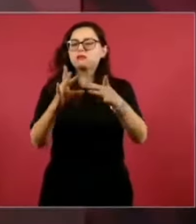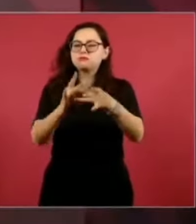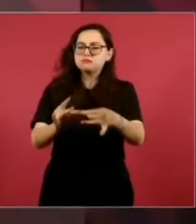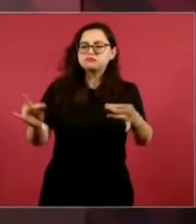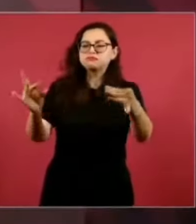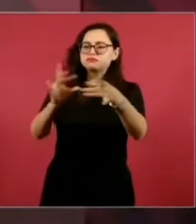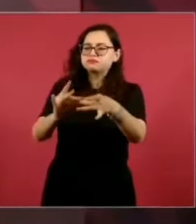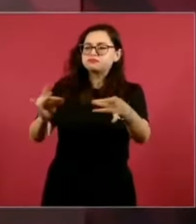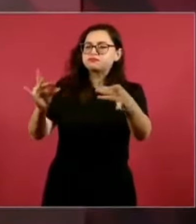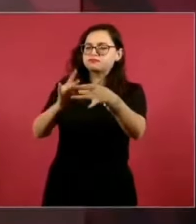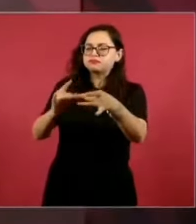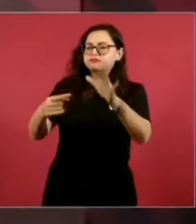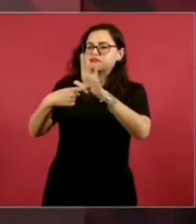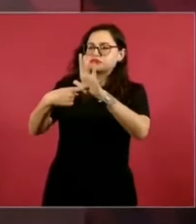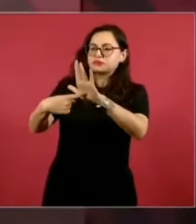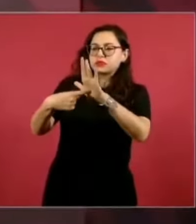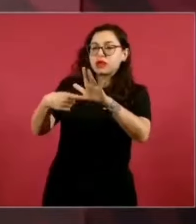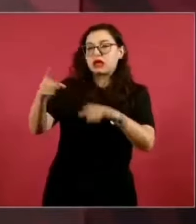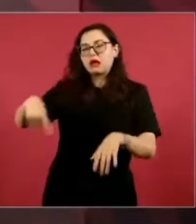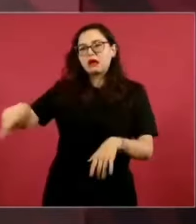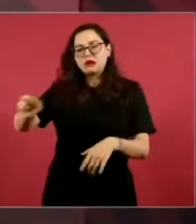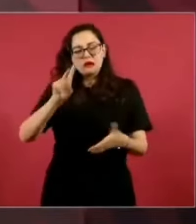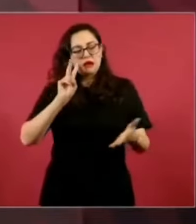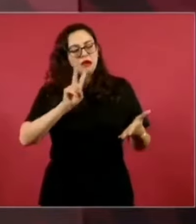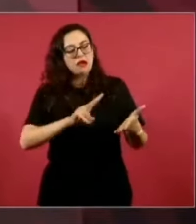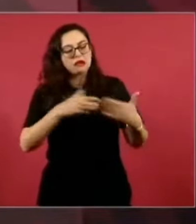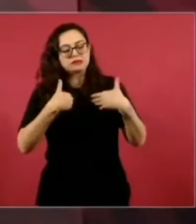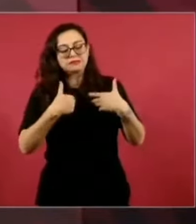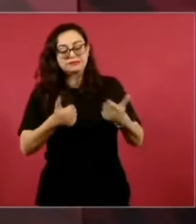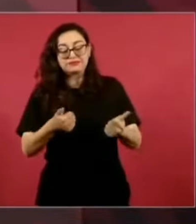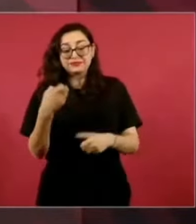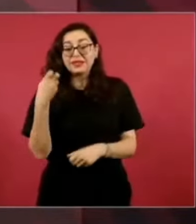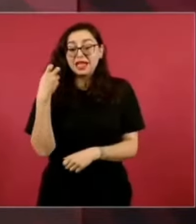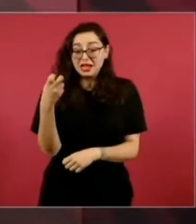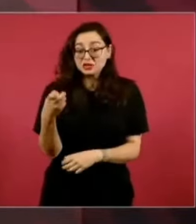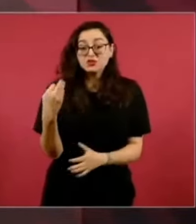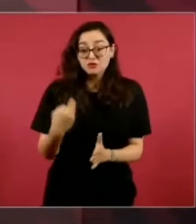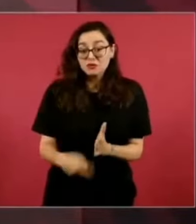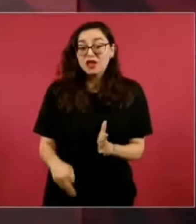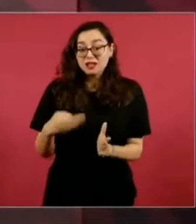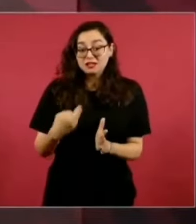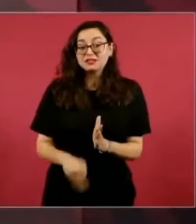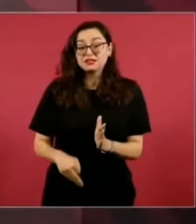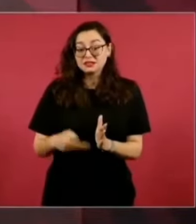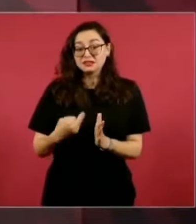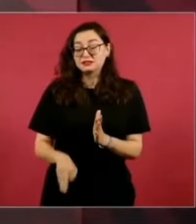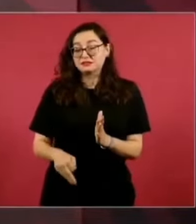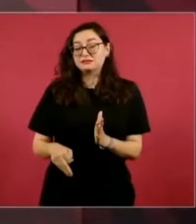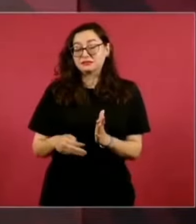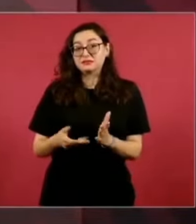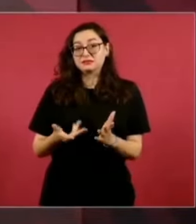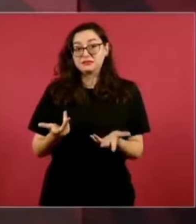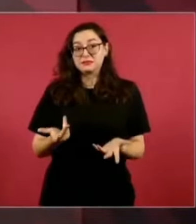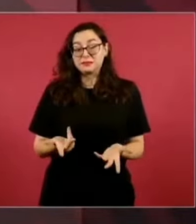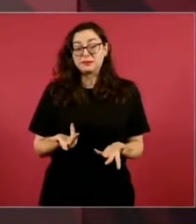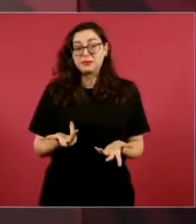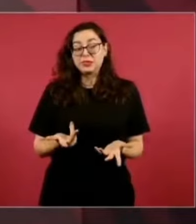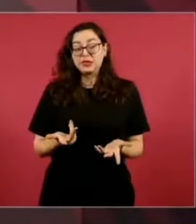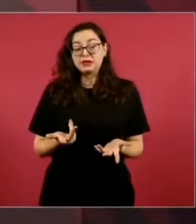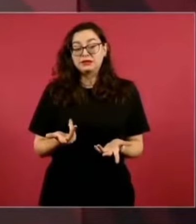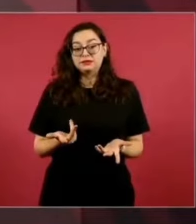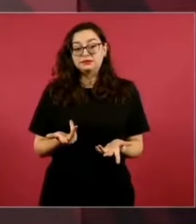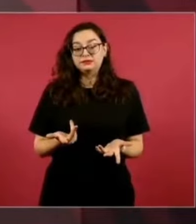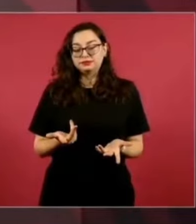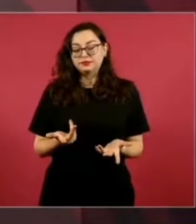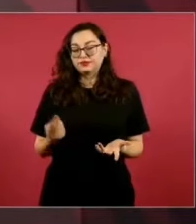que hace falta, un